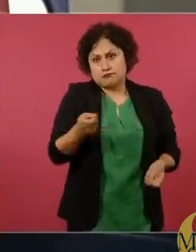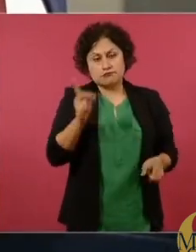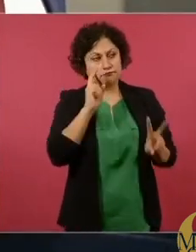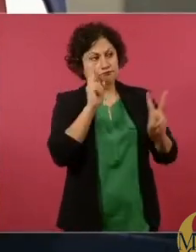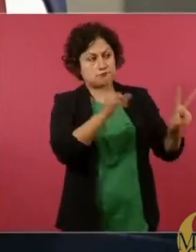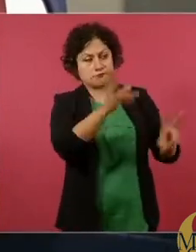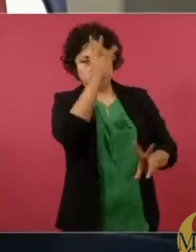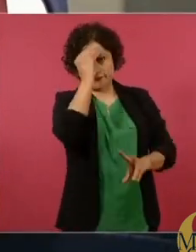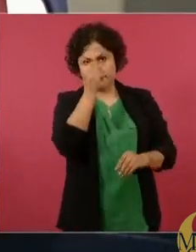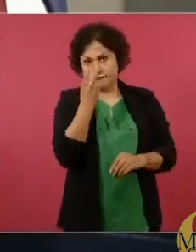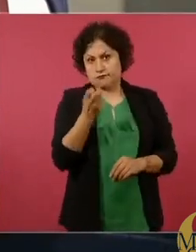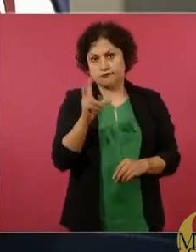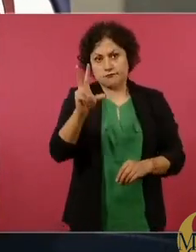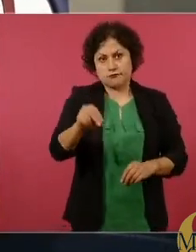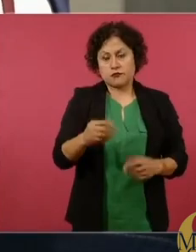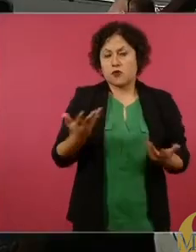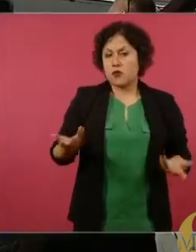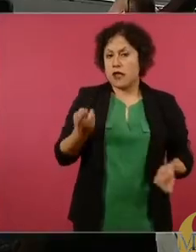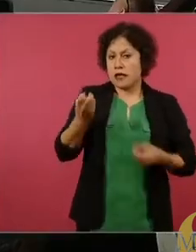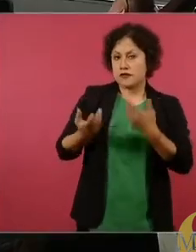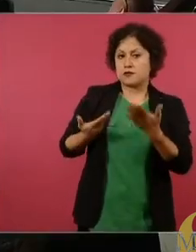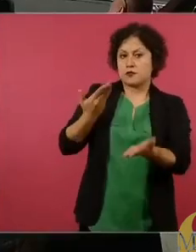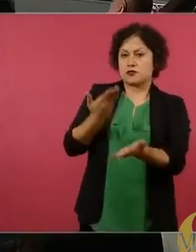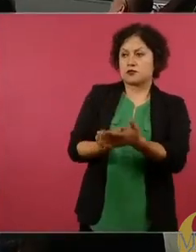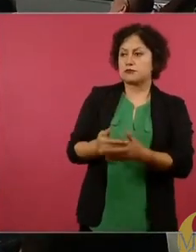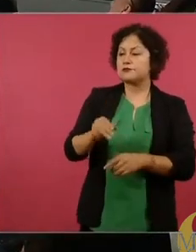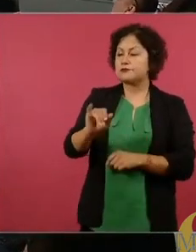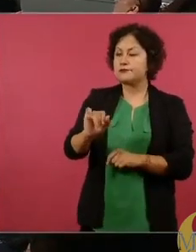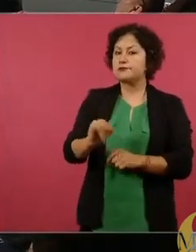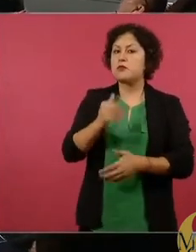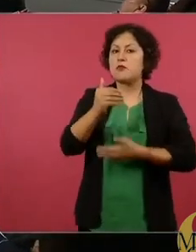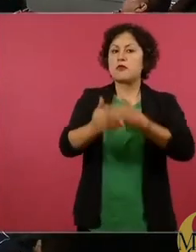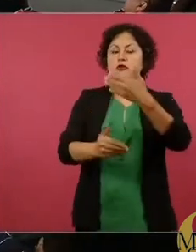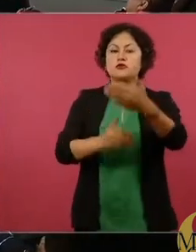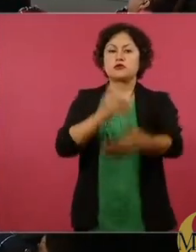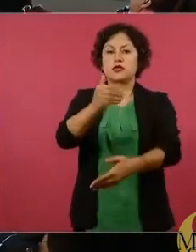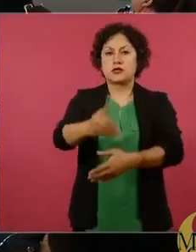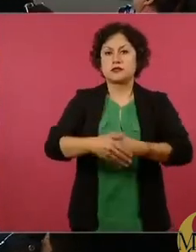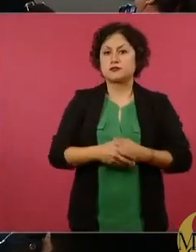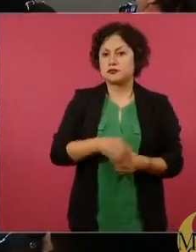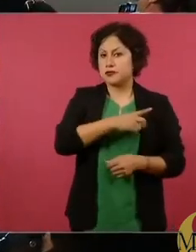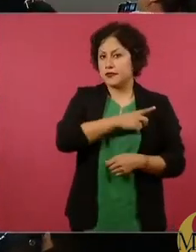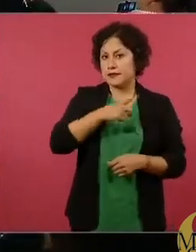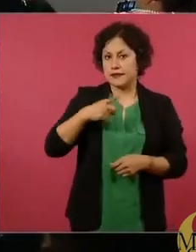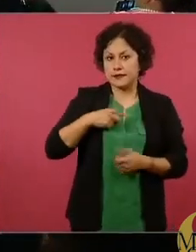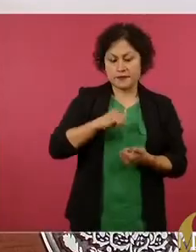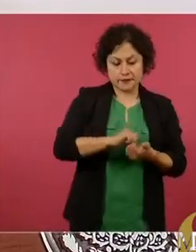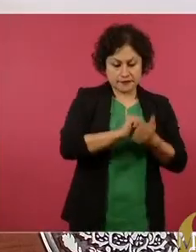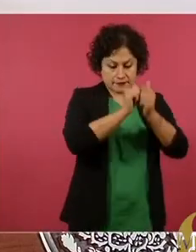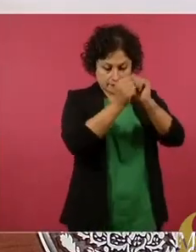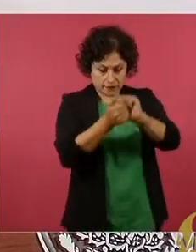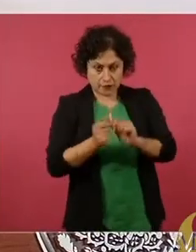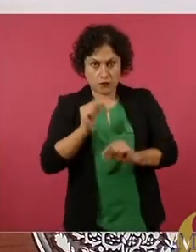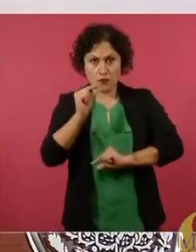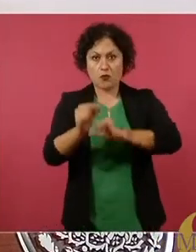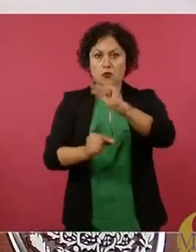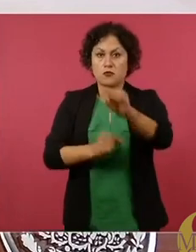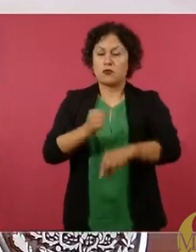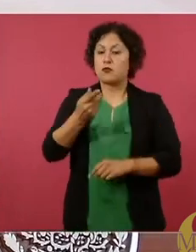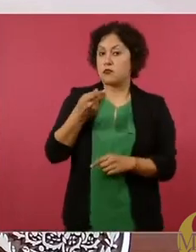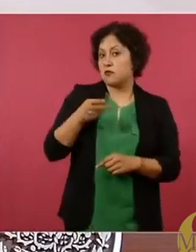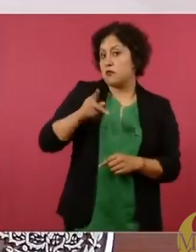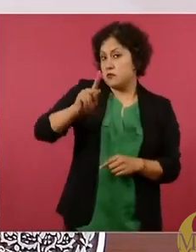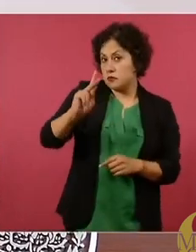propuesta que estamos haciendo. Son procesos. Son procesos. Sí, que se van dando. Afortunadamente, bien,